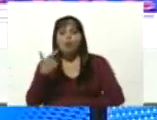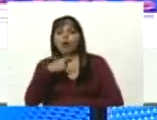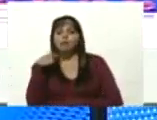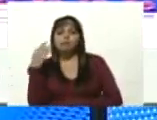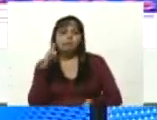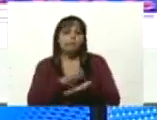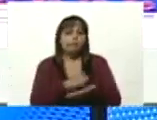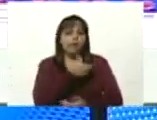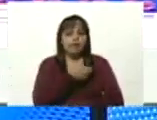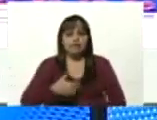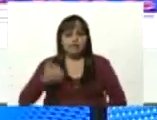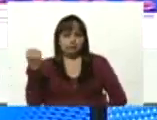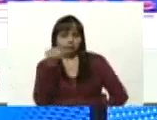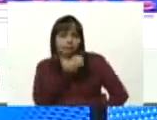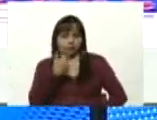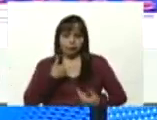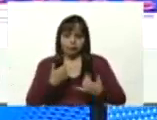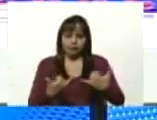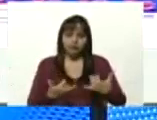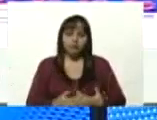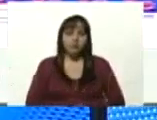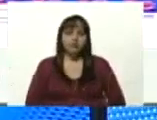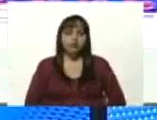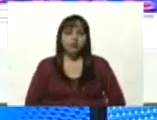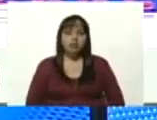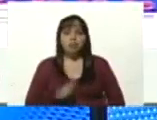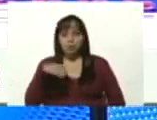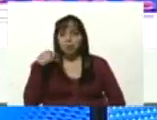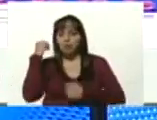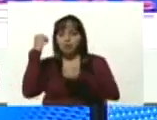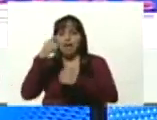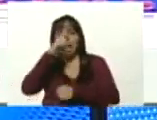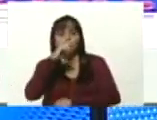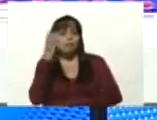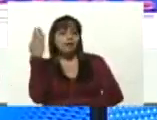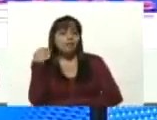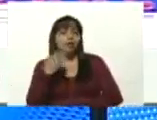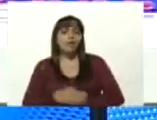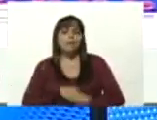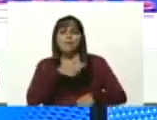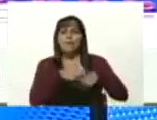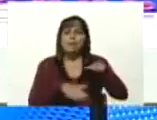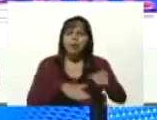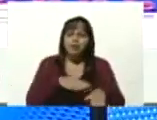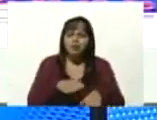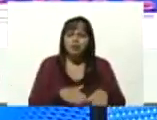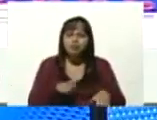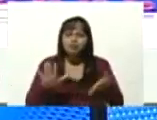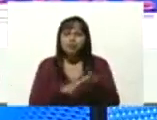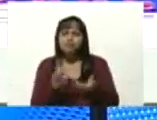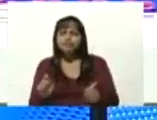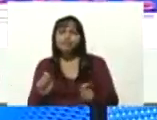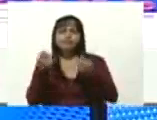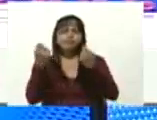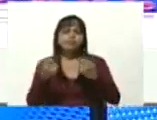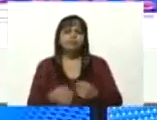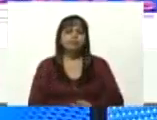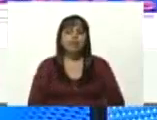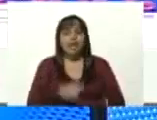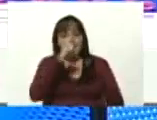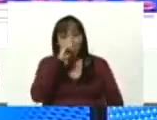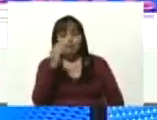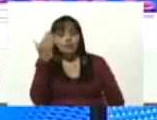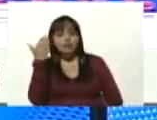y salimos victoriosos el año pasado dimos los primeros pasitos de la recuperación el año